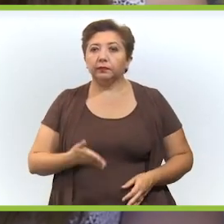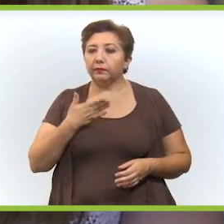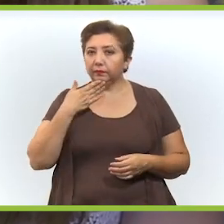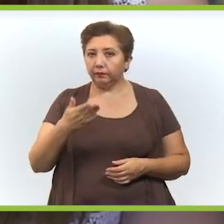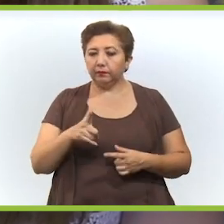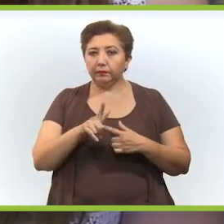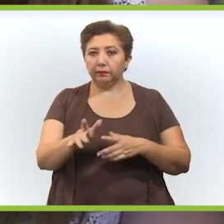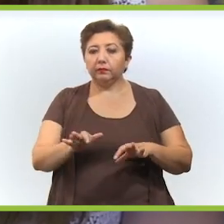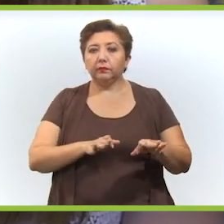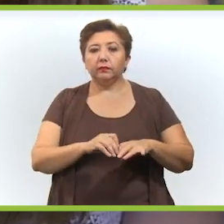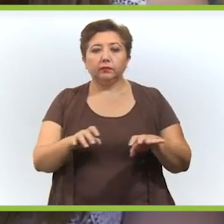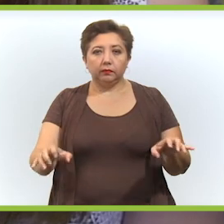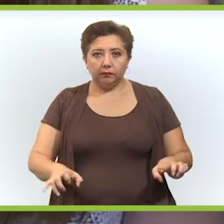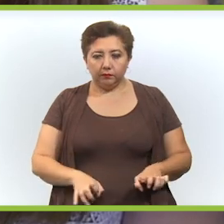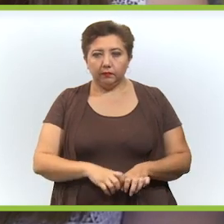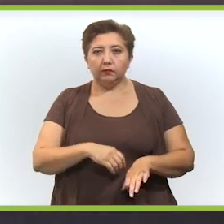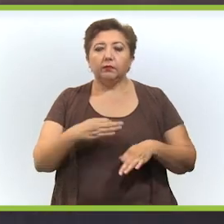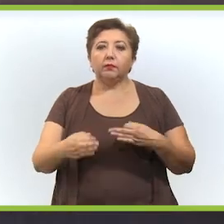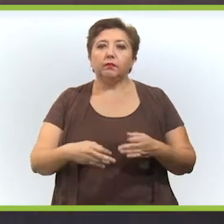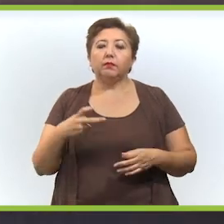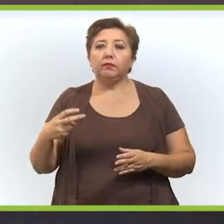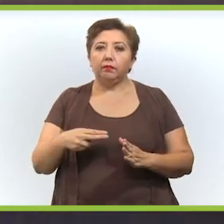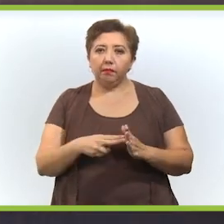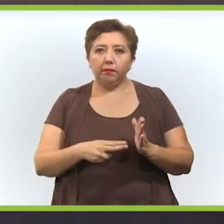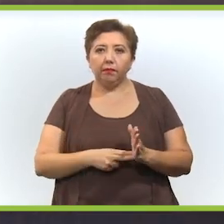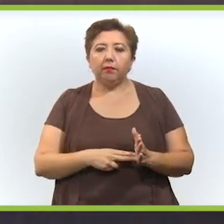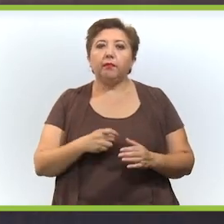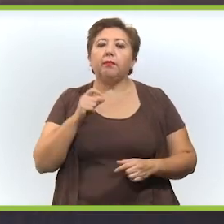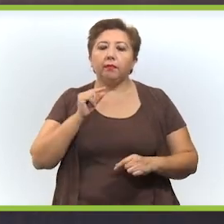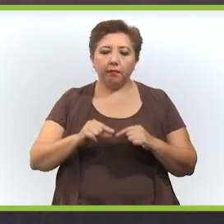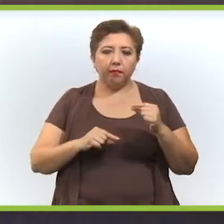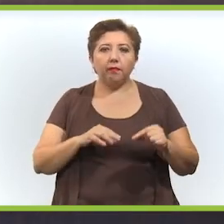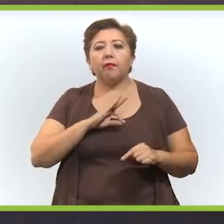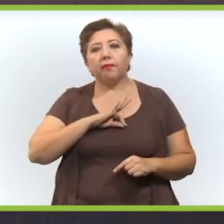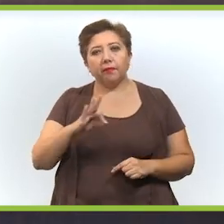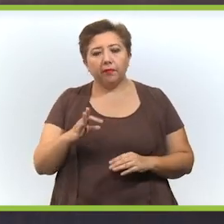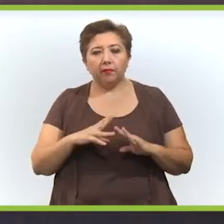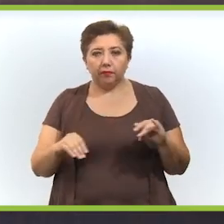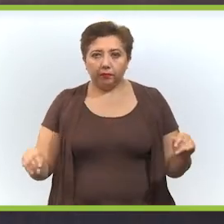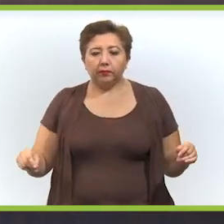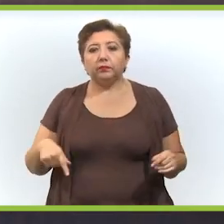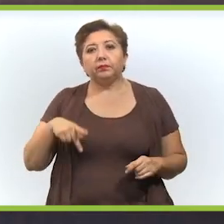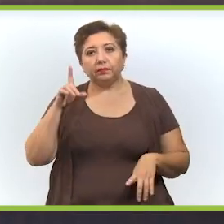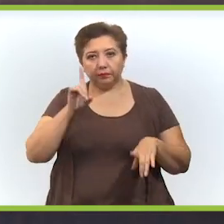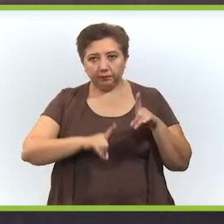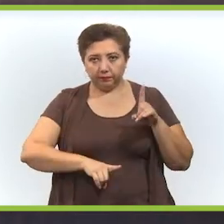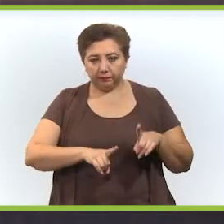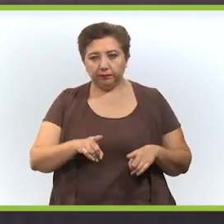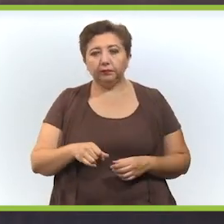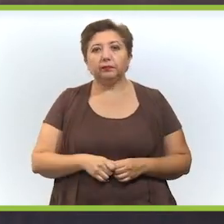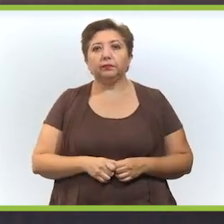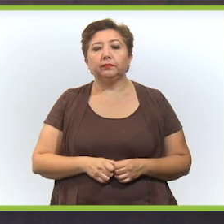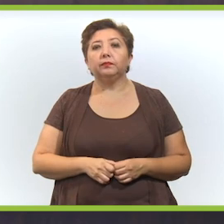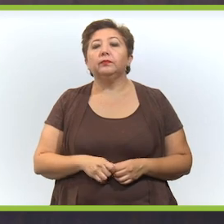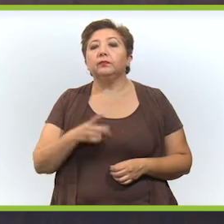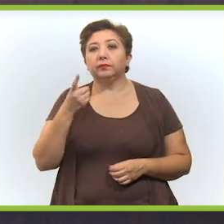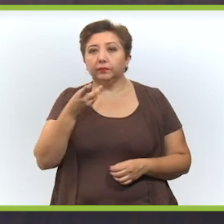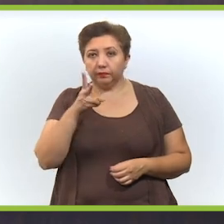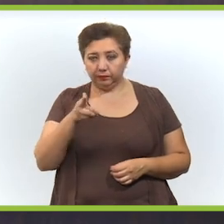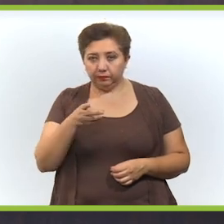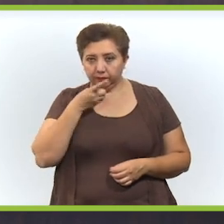trabajo, vamos a portarnos bien, vamos a seguir trabajando en equipo para que todas estas medidas, de manera paulatina, puedan desaparecer, pero depende